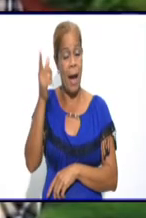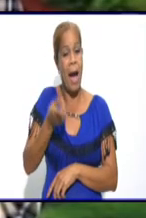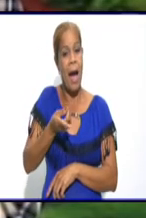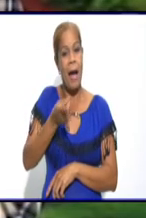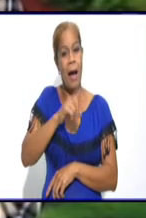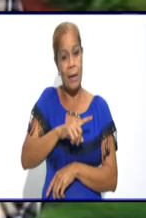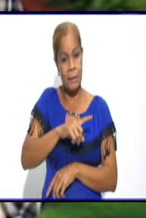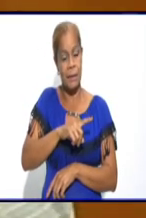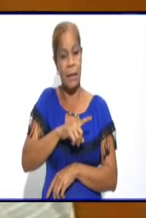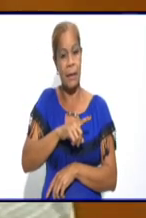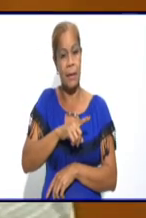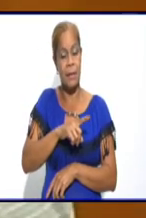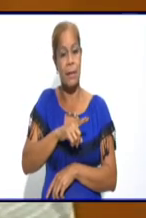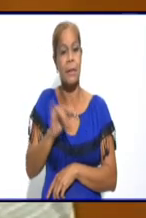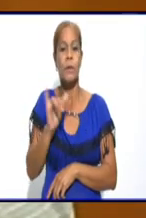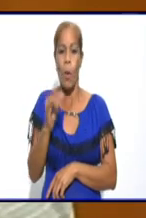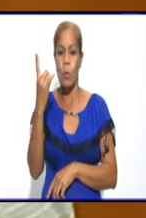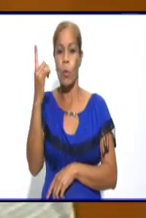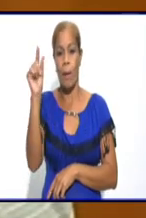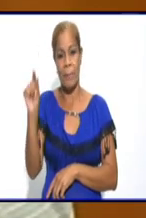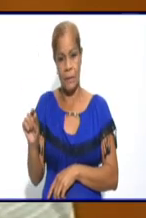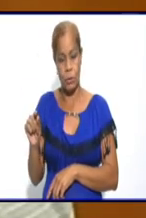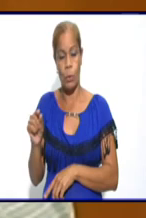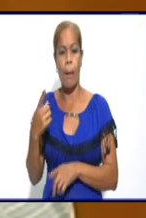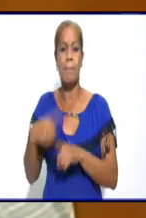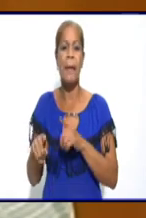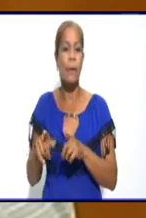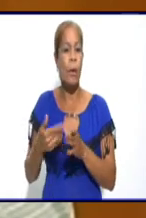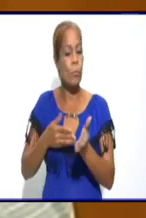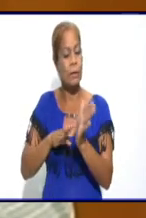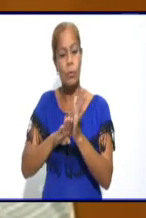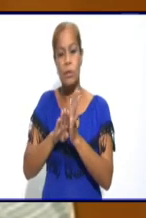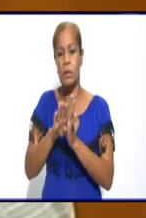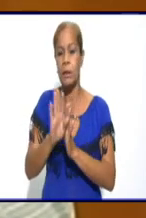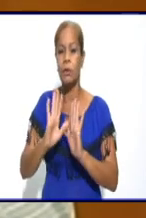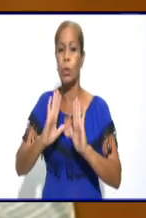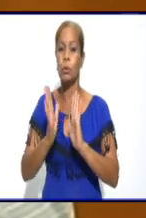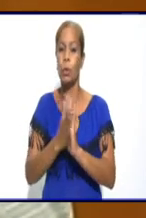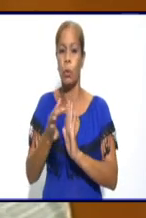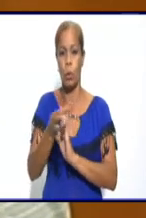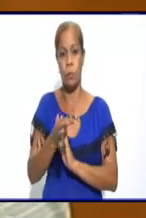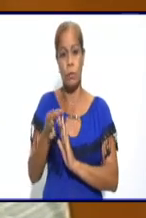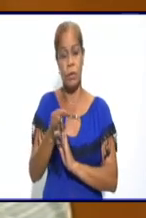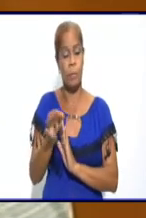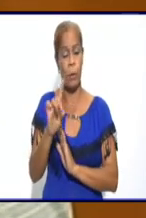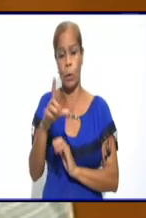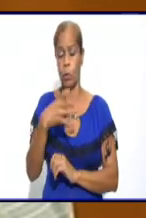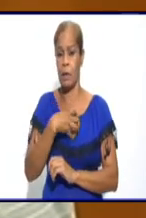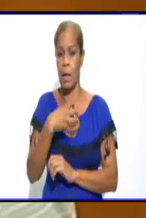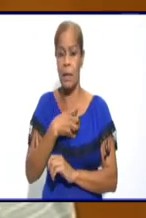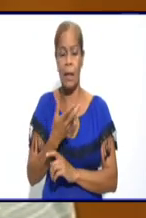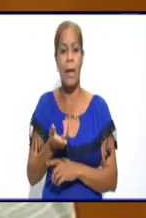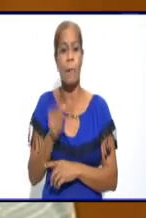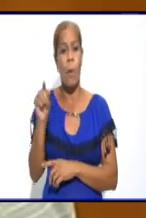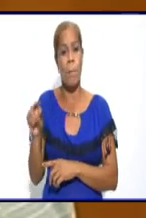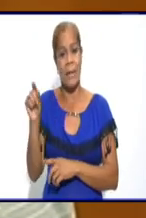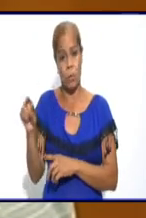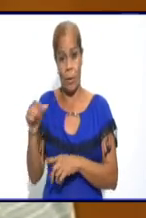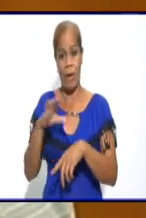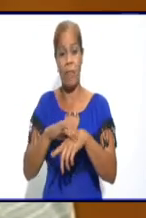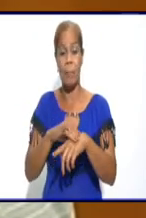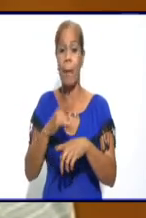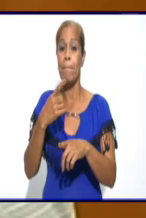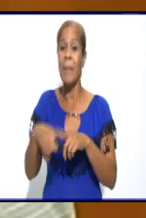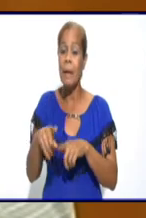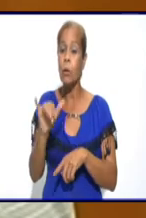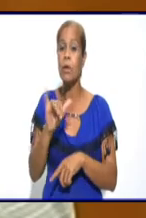y de todas maneras hemos estado siguiendo el resto de los municipios que aunque no han reportado casos en los últimos días, mantienen el